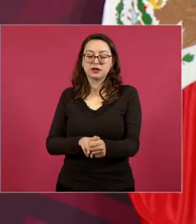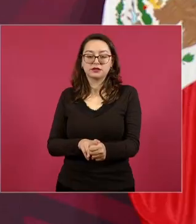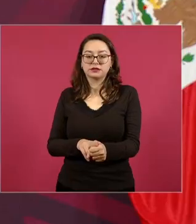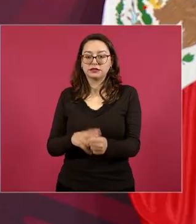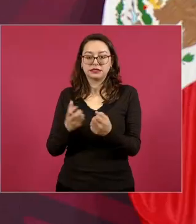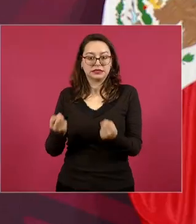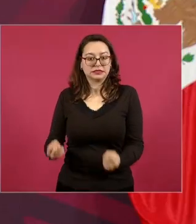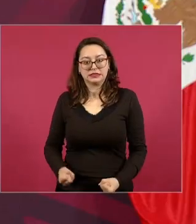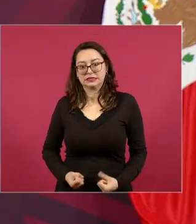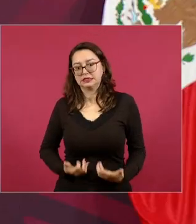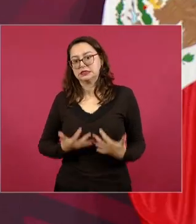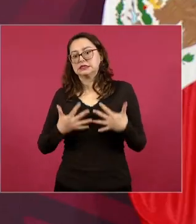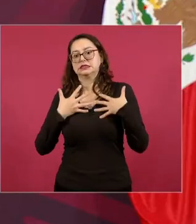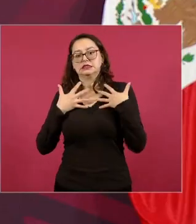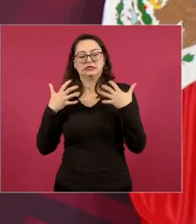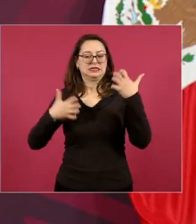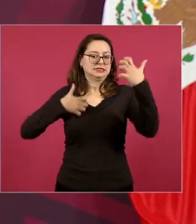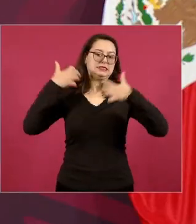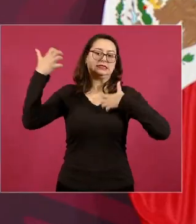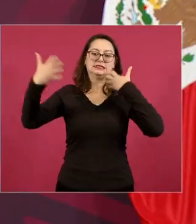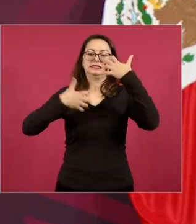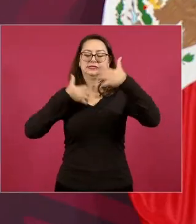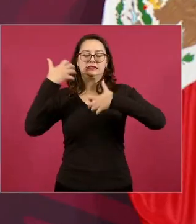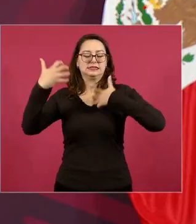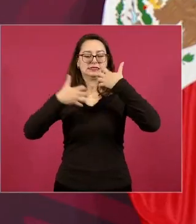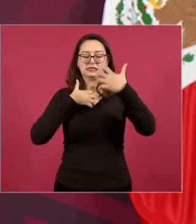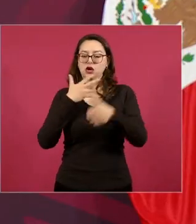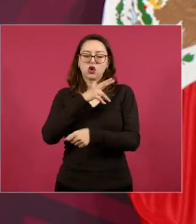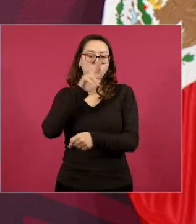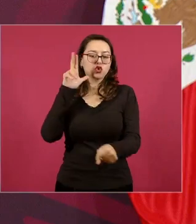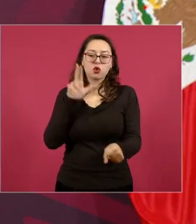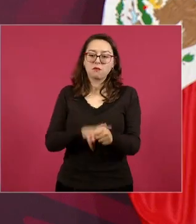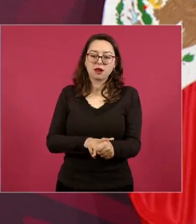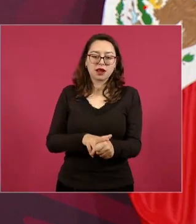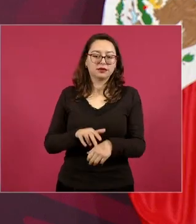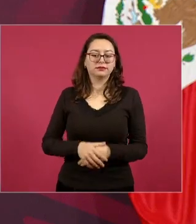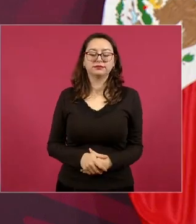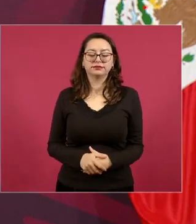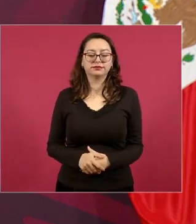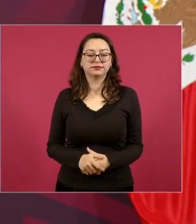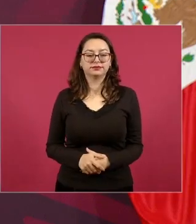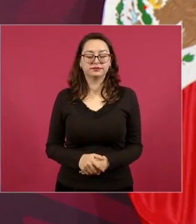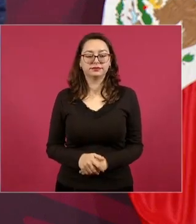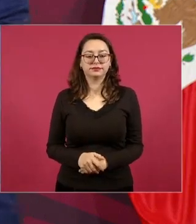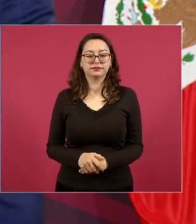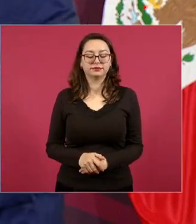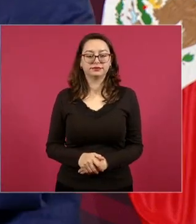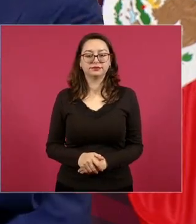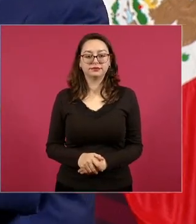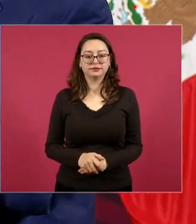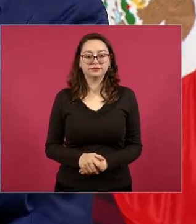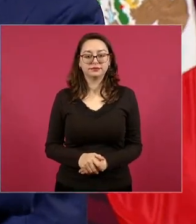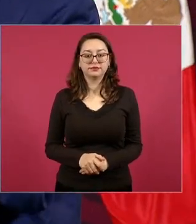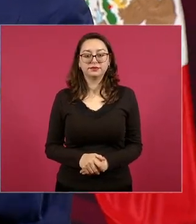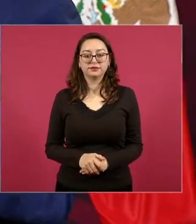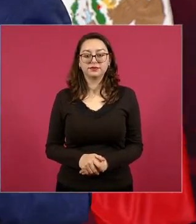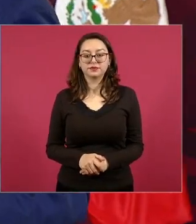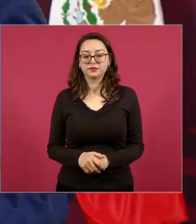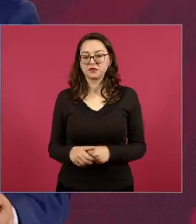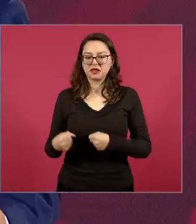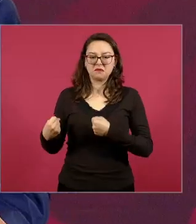encienden las pasiones en estos tiempos y brota la